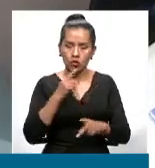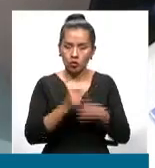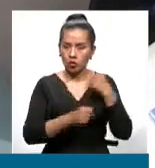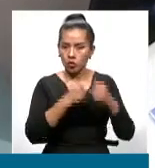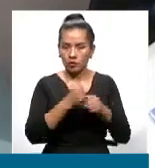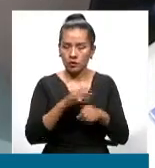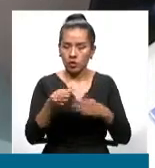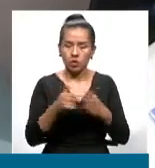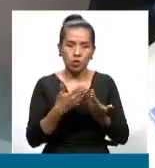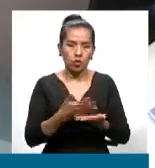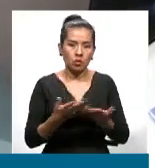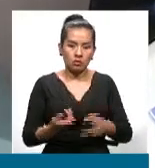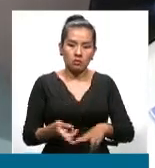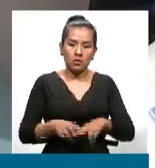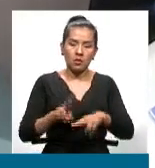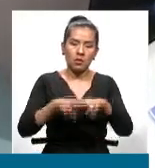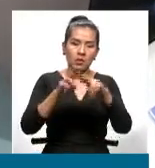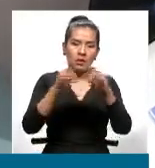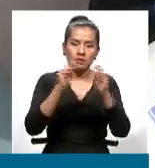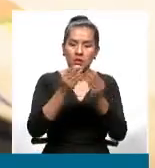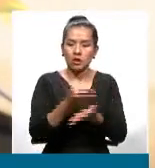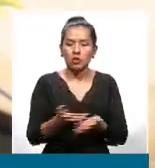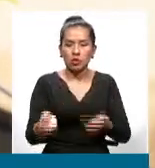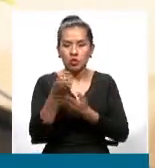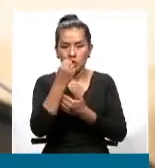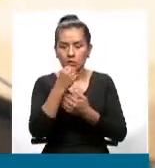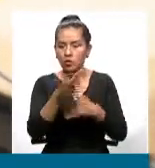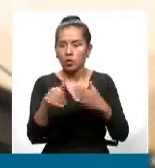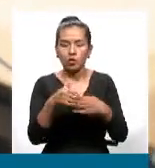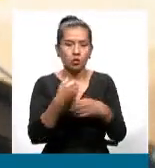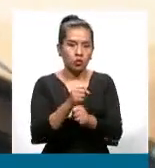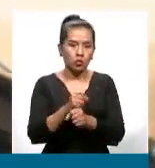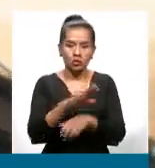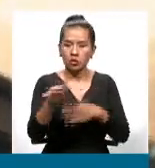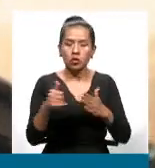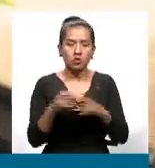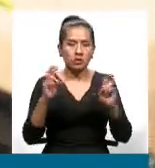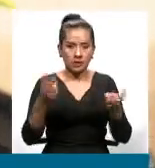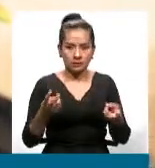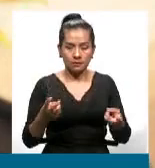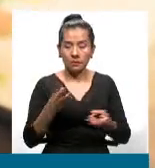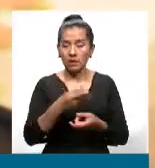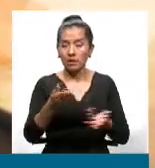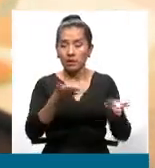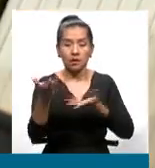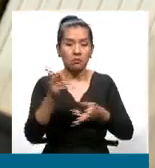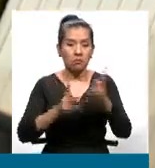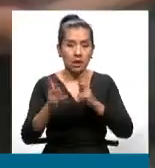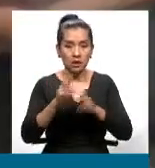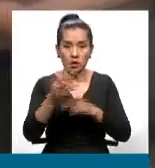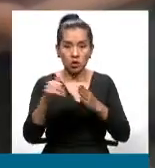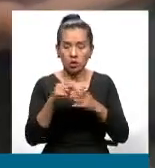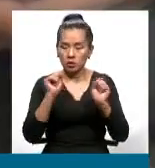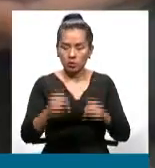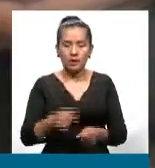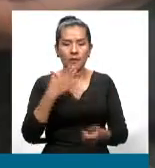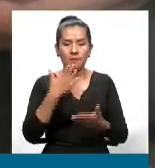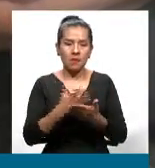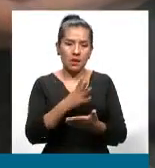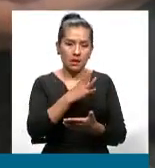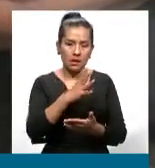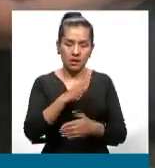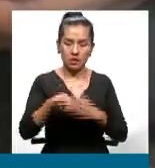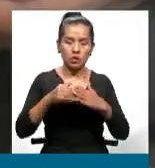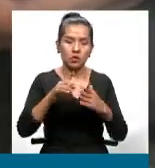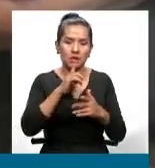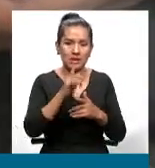sustanciales en los precios de los alimentos, de los productos, de los servicios, ¿no? Para que la gente tenga un bienestar, tenga seguridad,